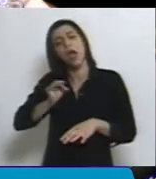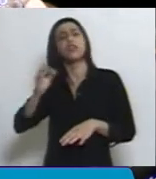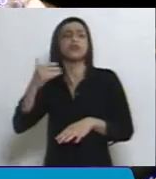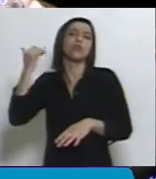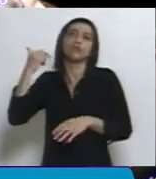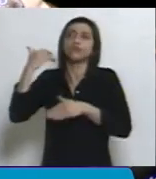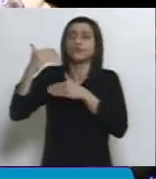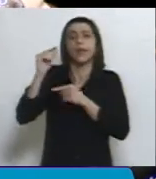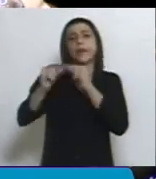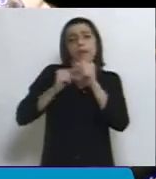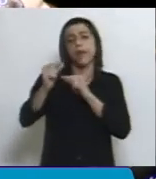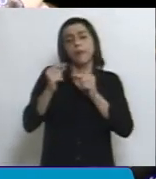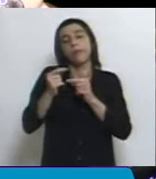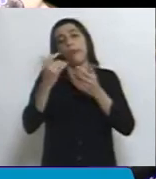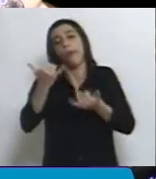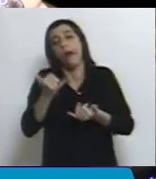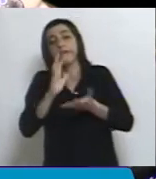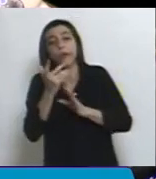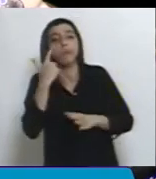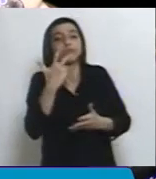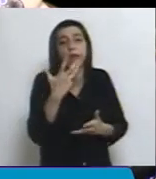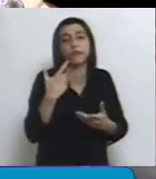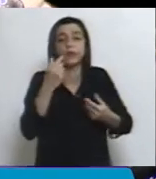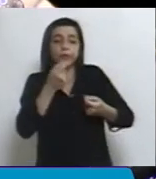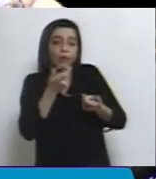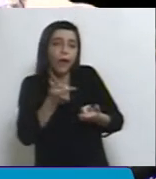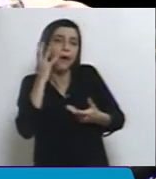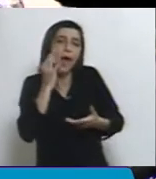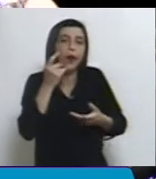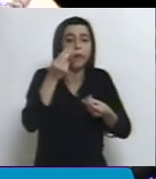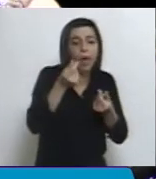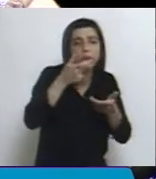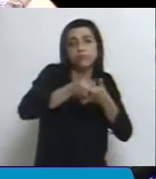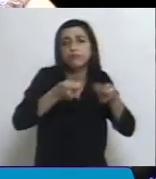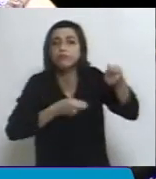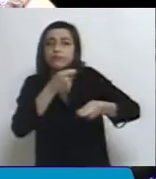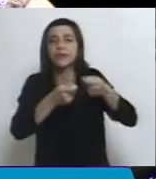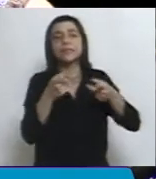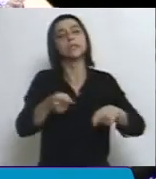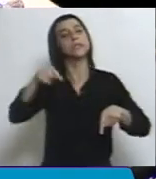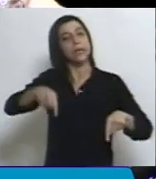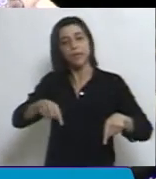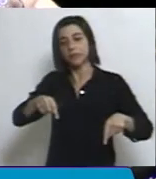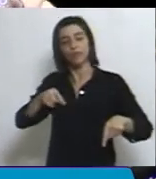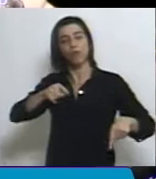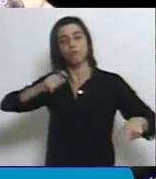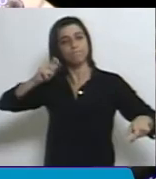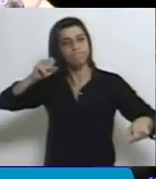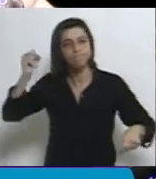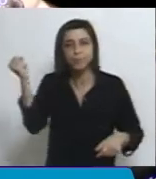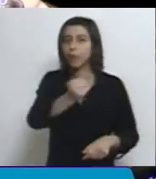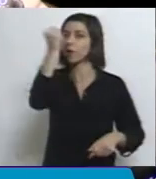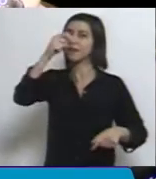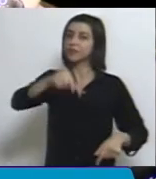reconocimientos parciales, el hecho de este régimen previsional es un